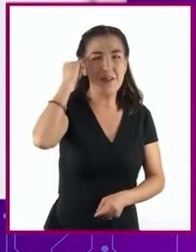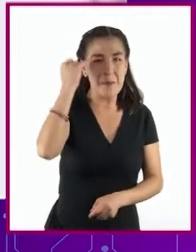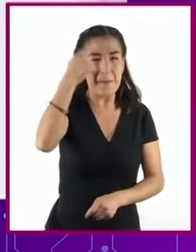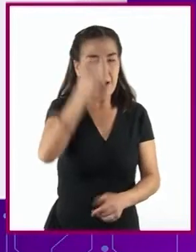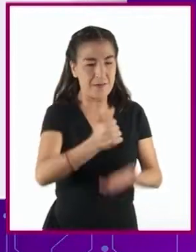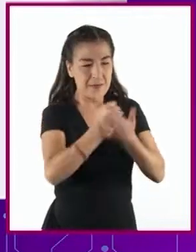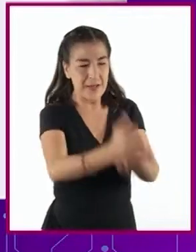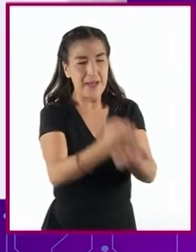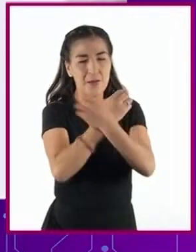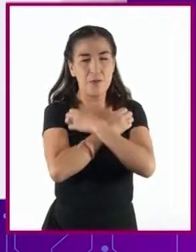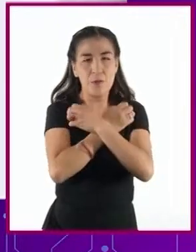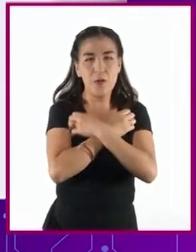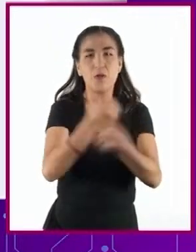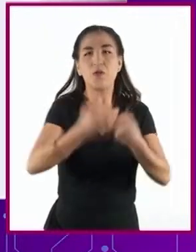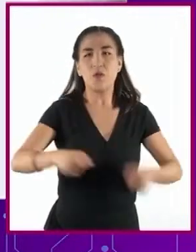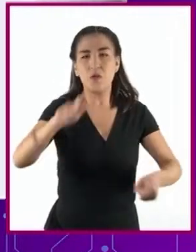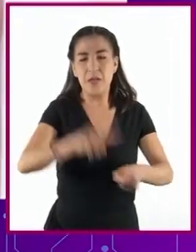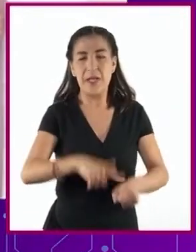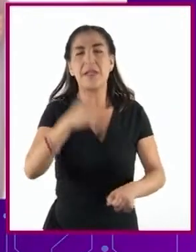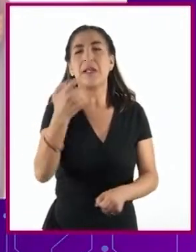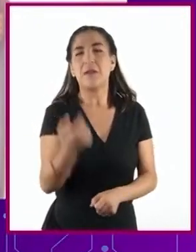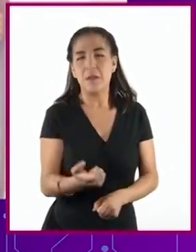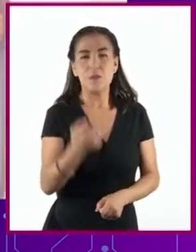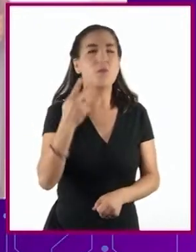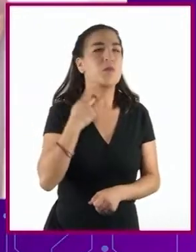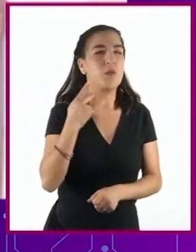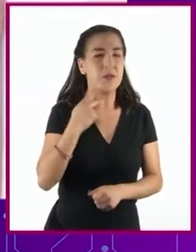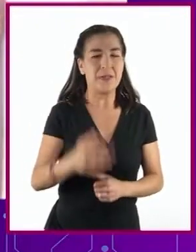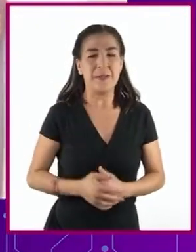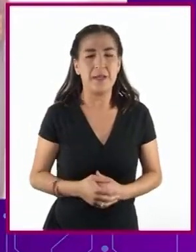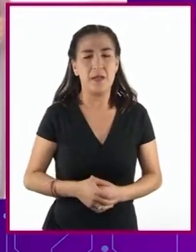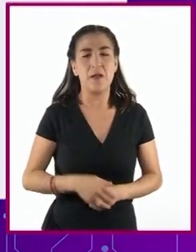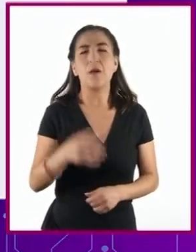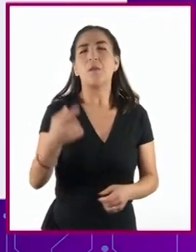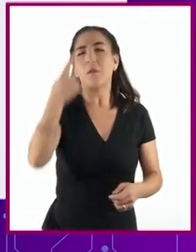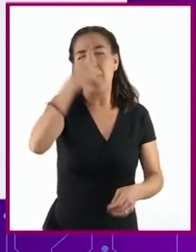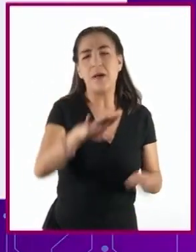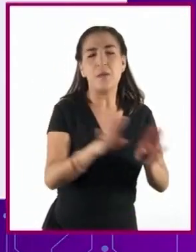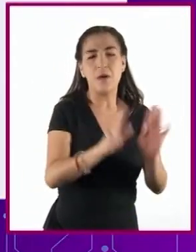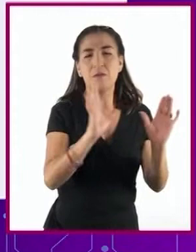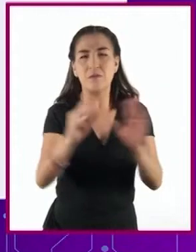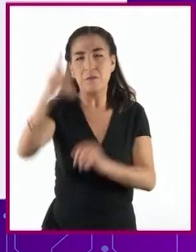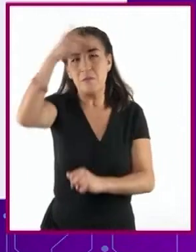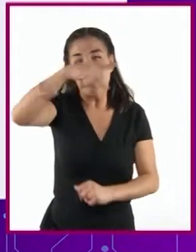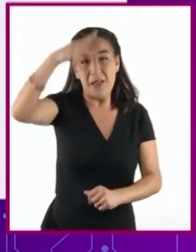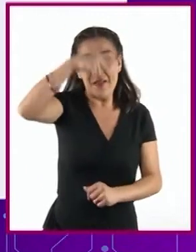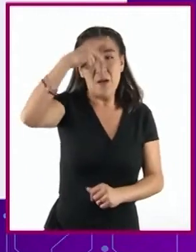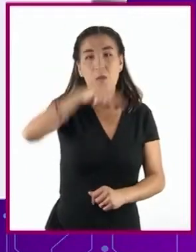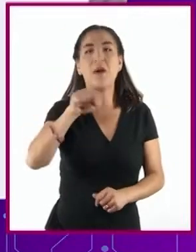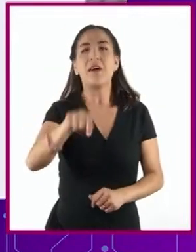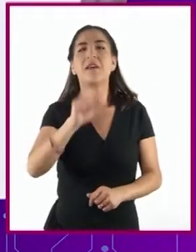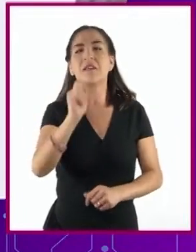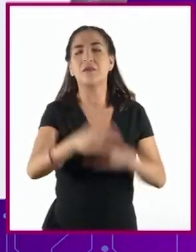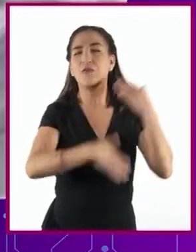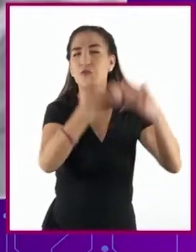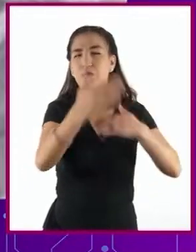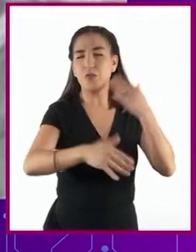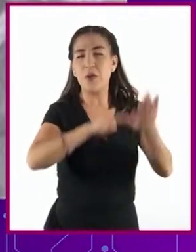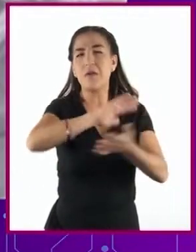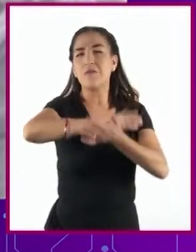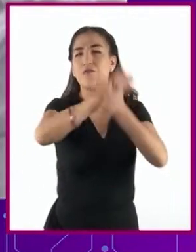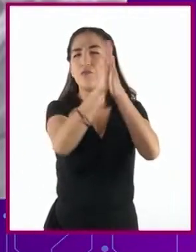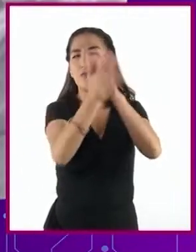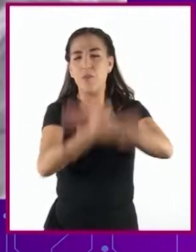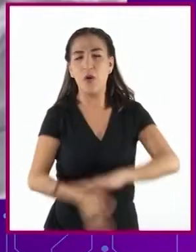social, política y económica. Tuvo una función pedagógica, siendo este un momento histórico de transición, se